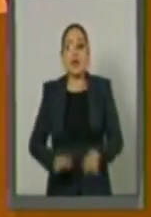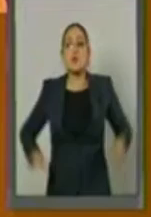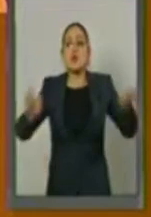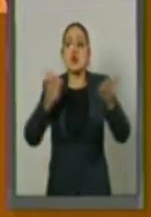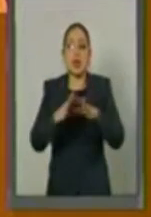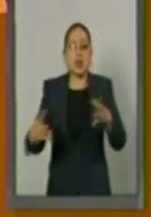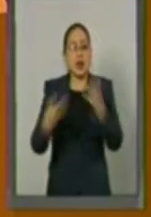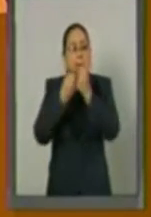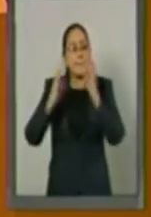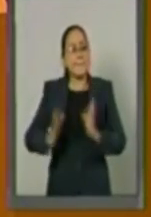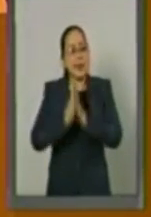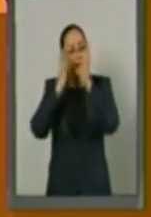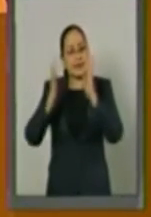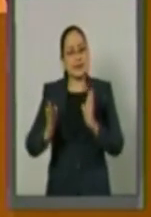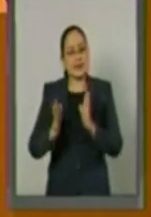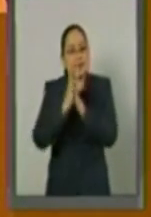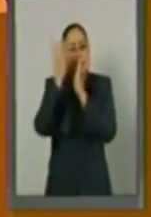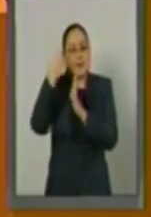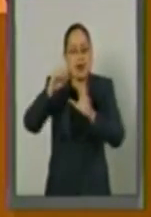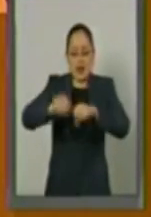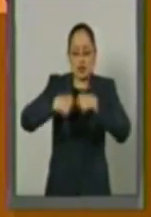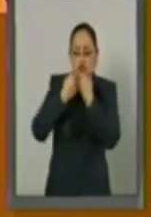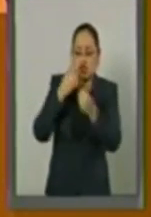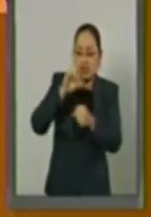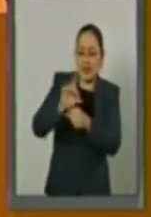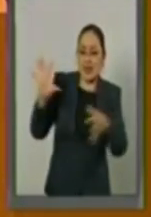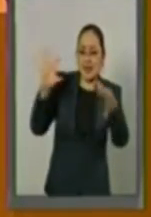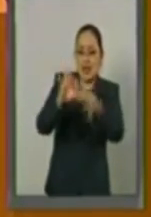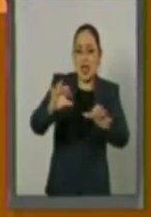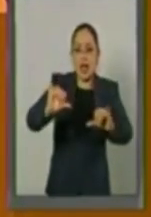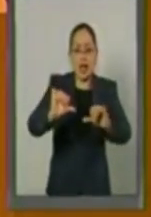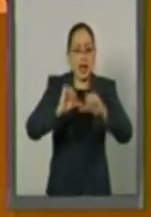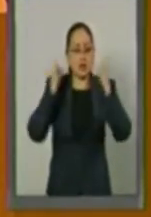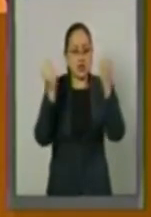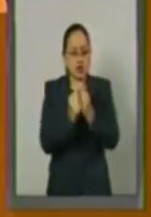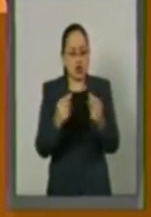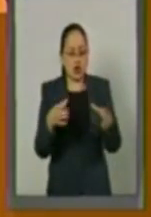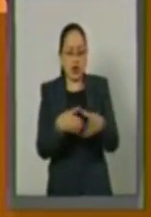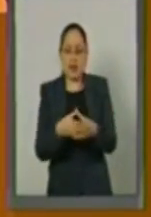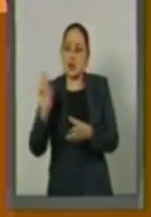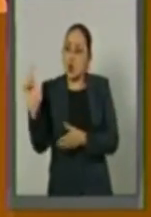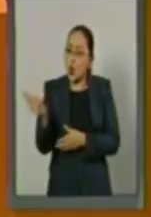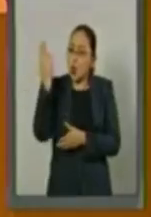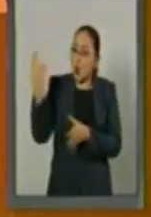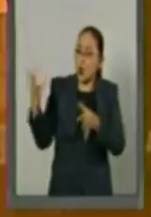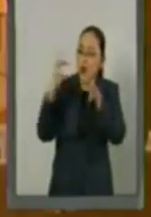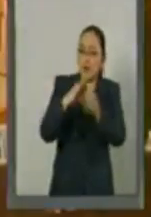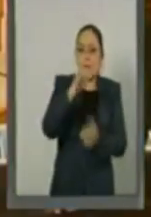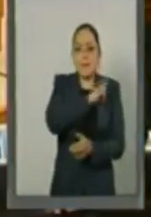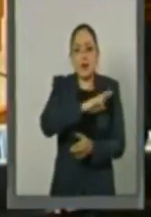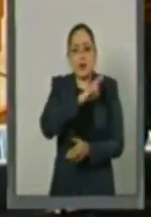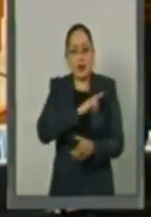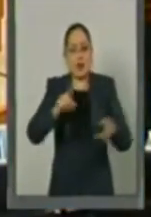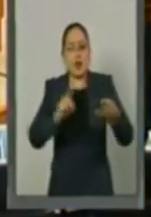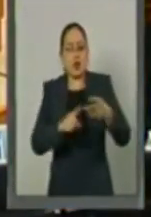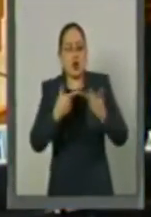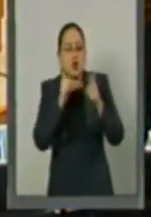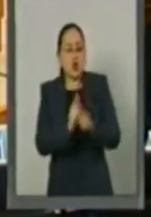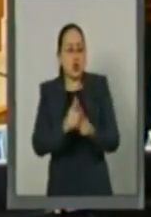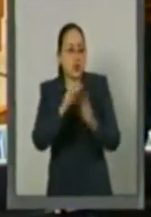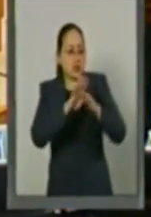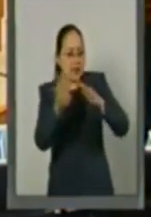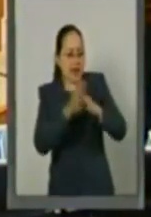participación de la sociedad civil, de instituciones académicas, sector privado, grupos de migrantes y